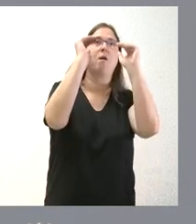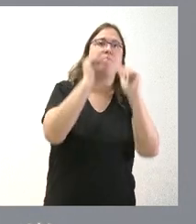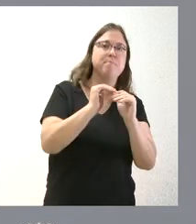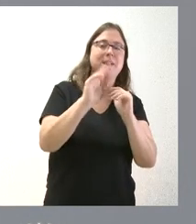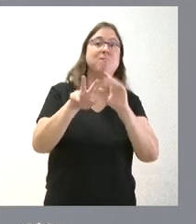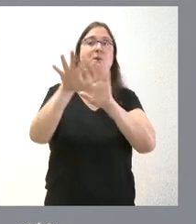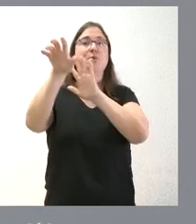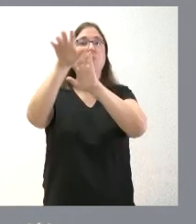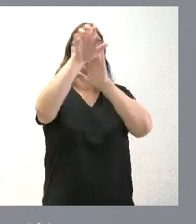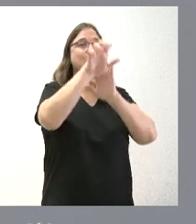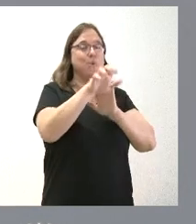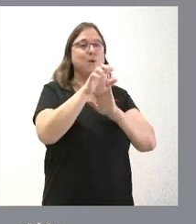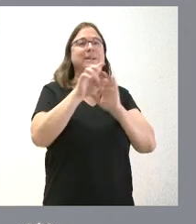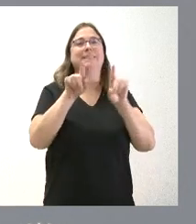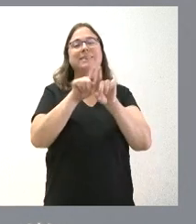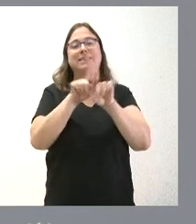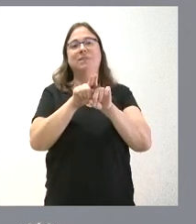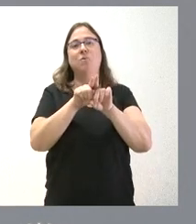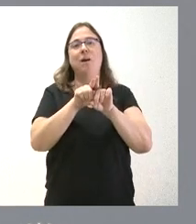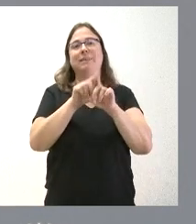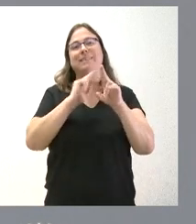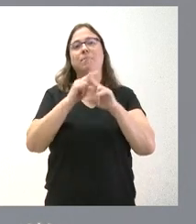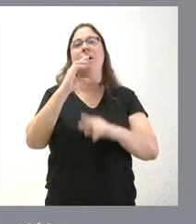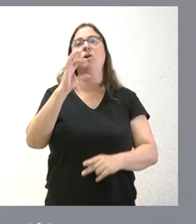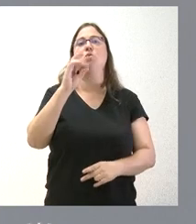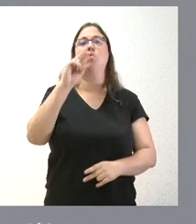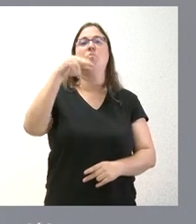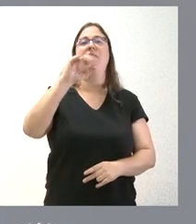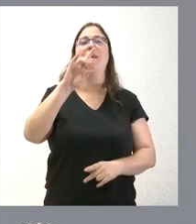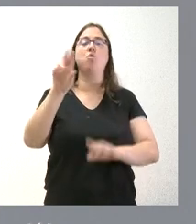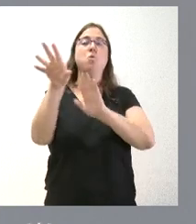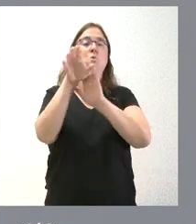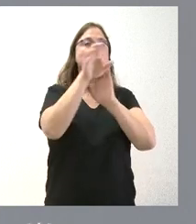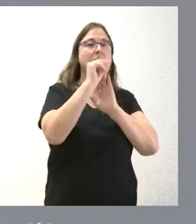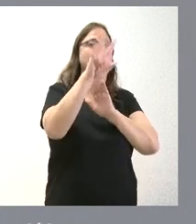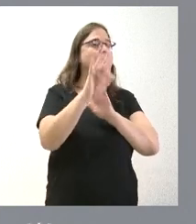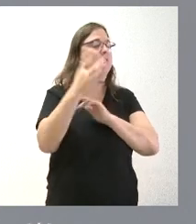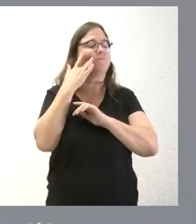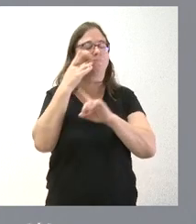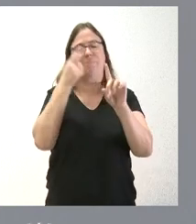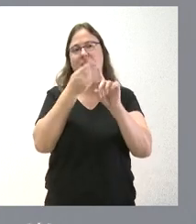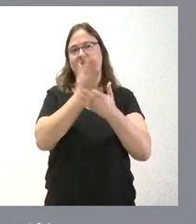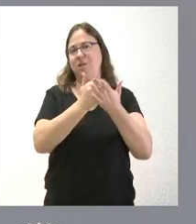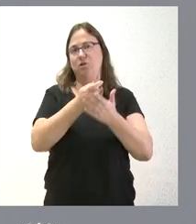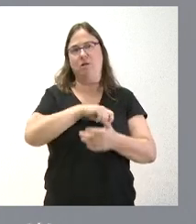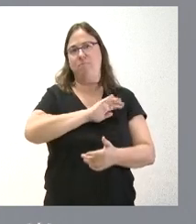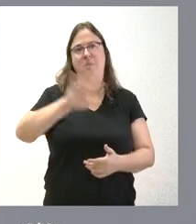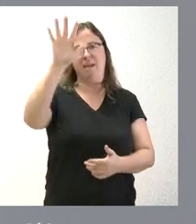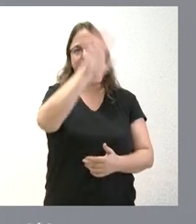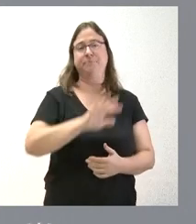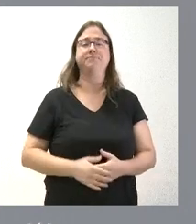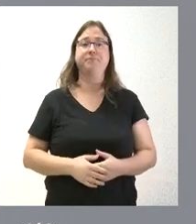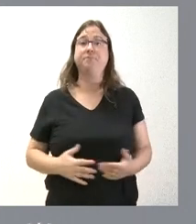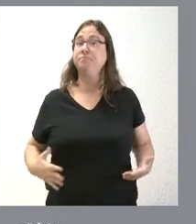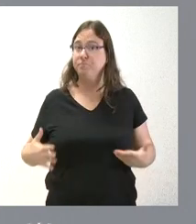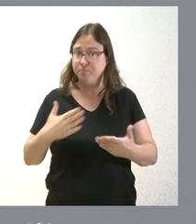comunidad que es líder en el sumidero del CO2, pues, lógicamente, es una comunidad que es un referente dentro del contexto nacional en esas actuaciones. Todo lo